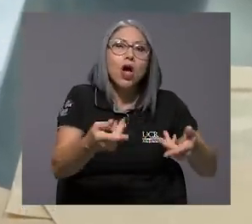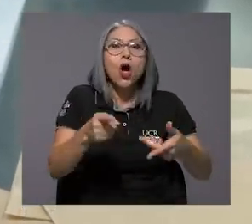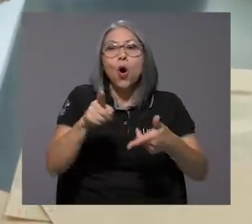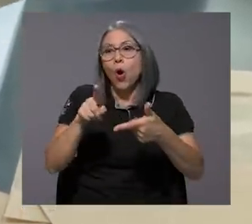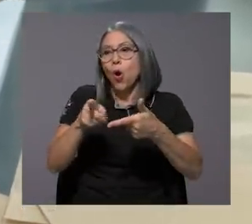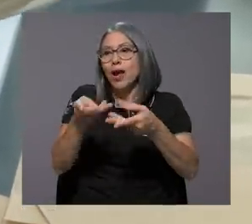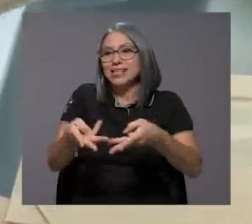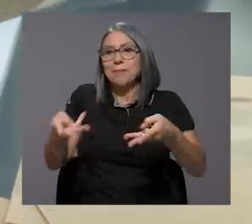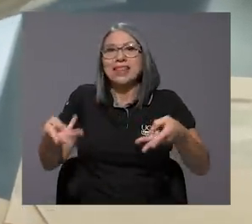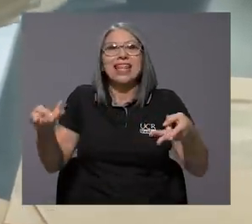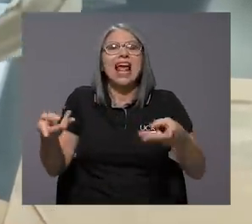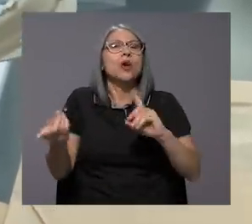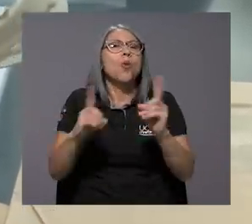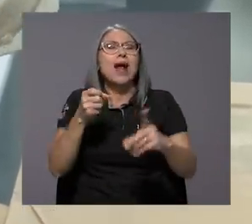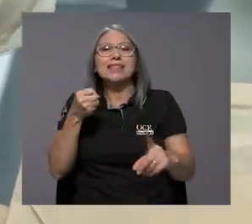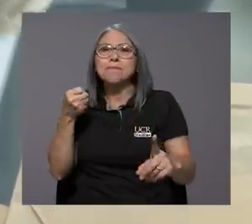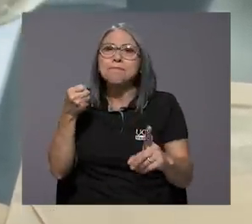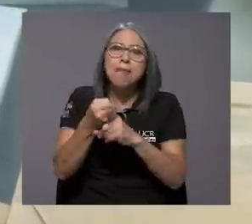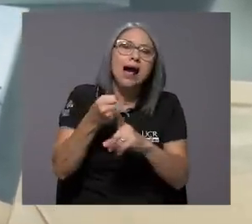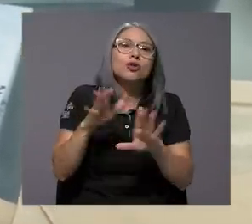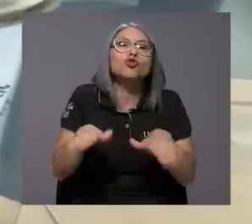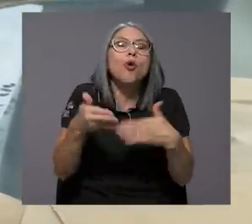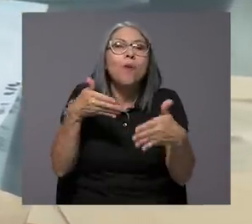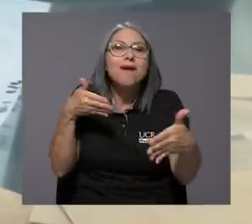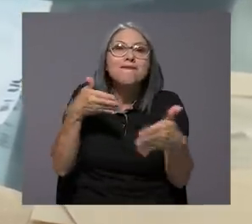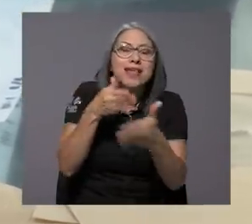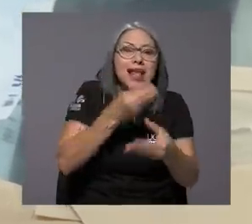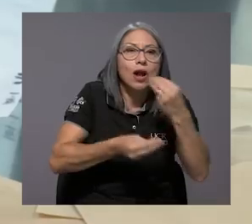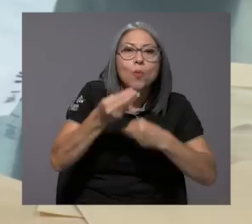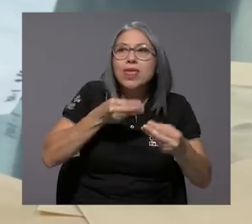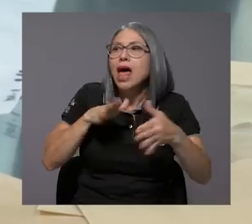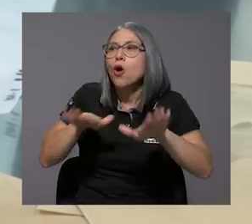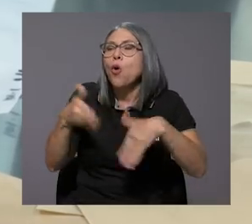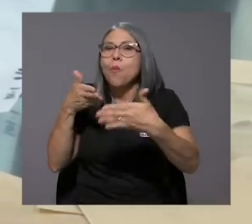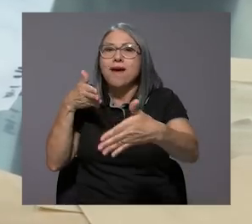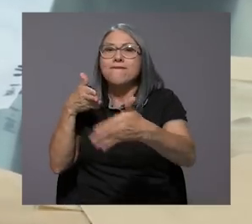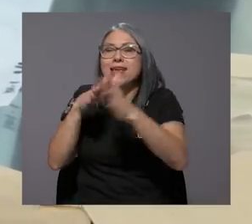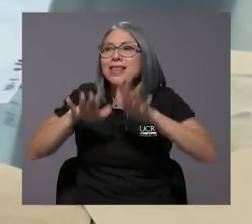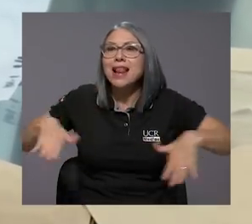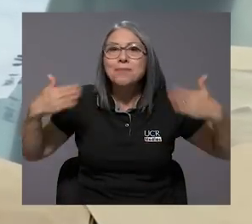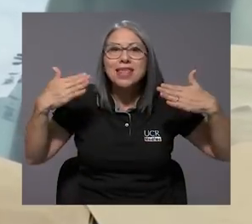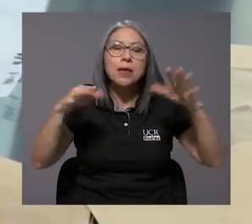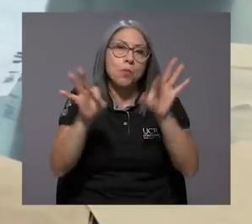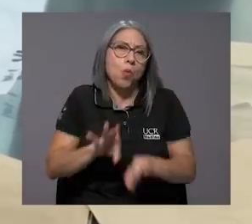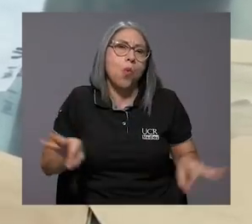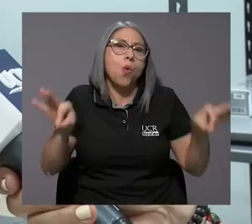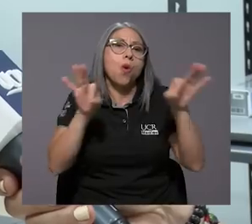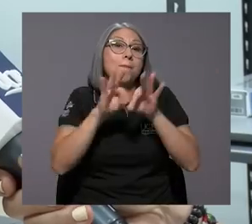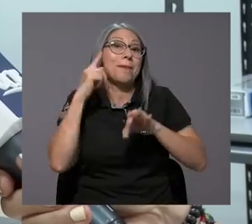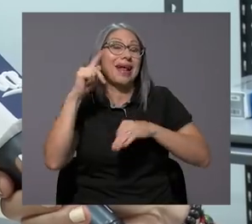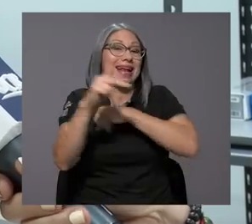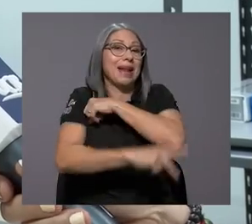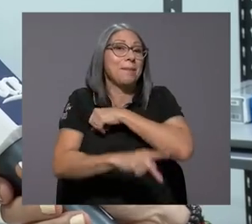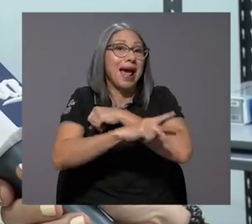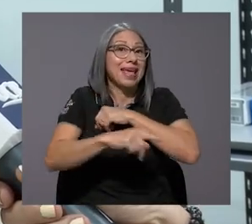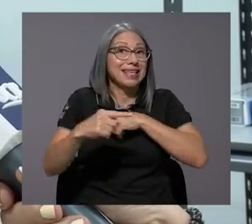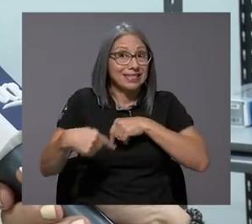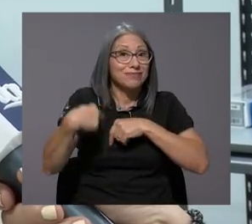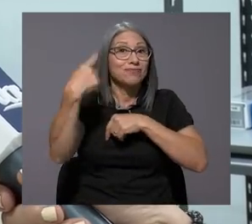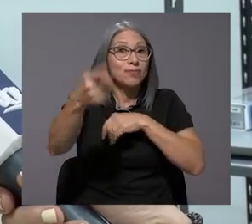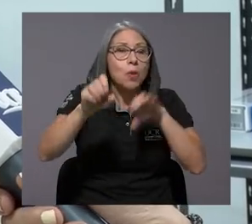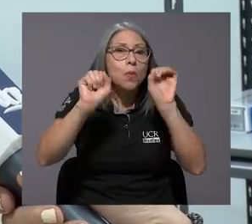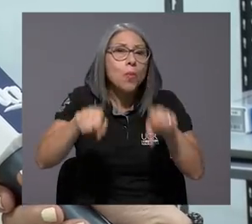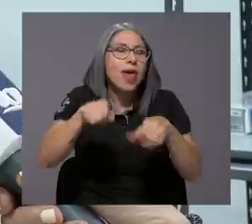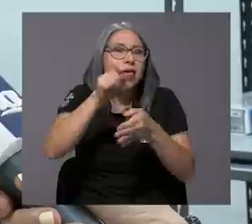si este material, qué impactos hace sobre la comida, sobre el ambiente, esa información va a ser vital para que el país en un futuro también pueda